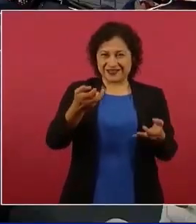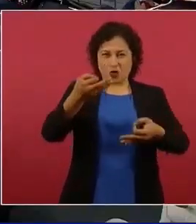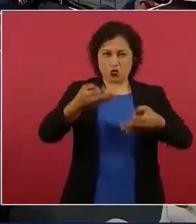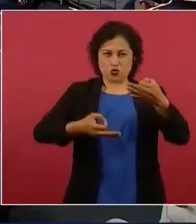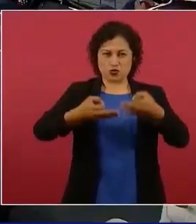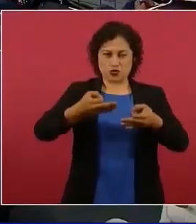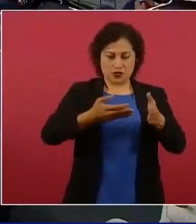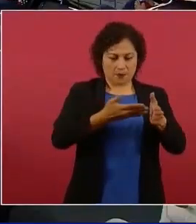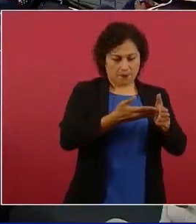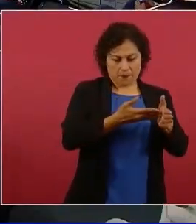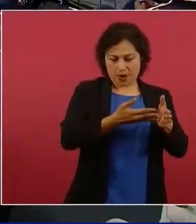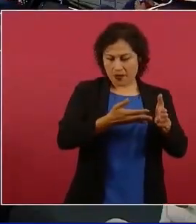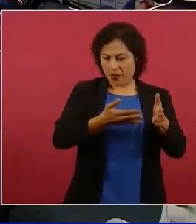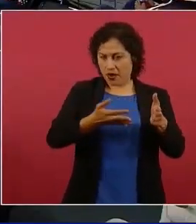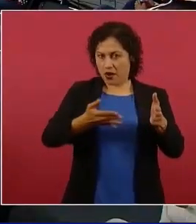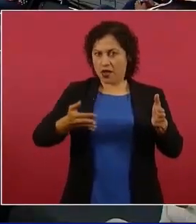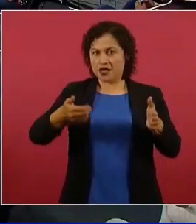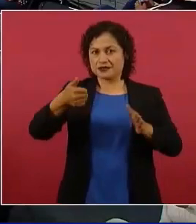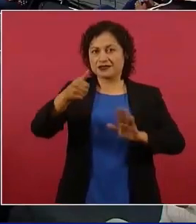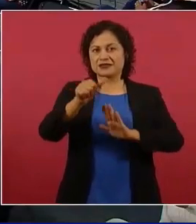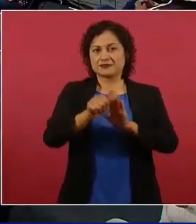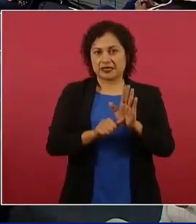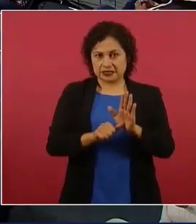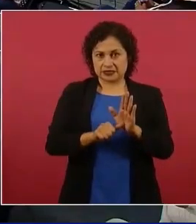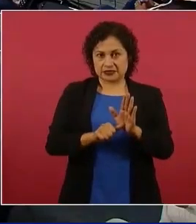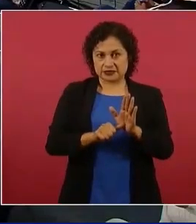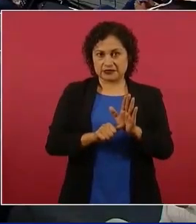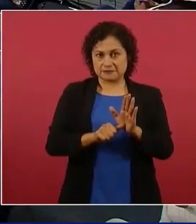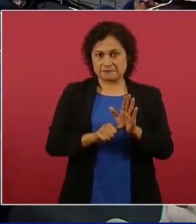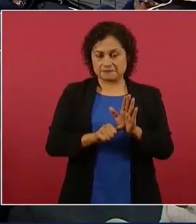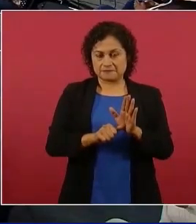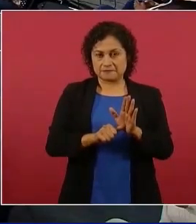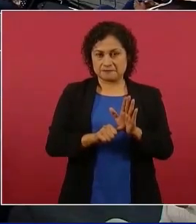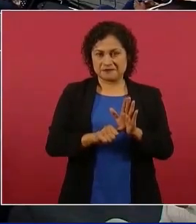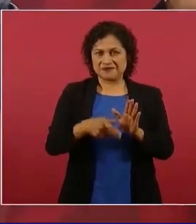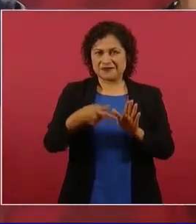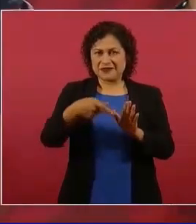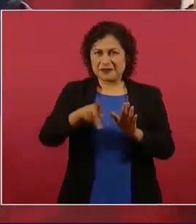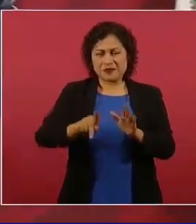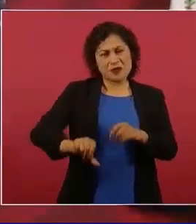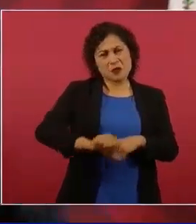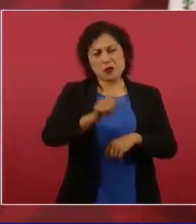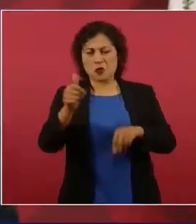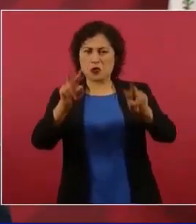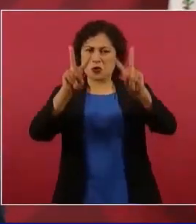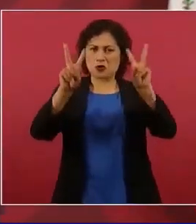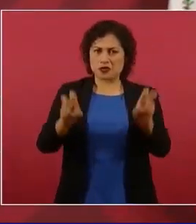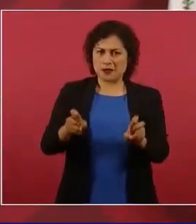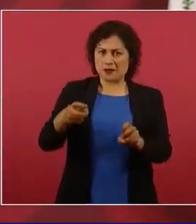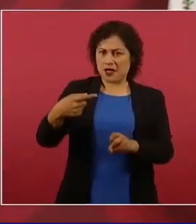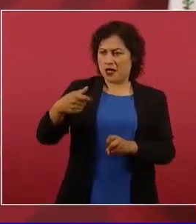y lo de García Luna ya lleva años,